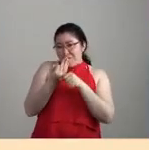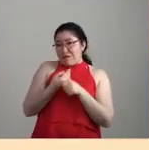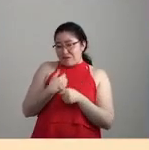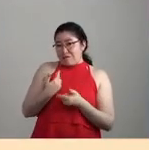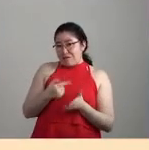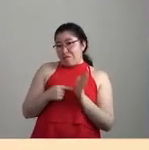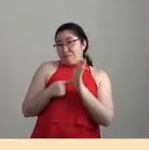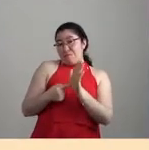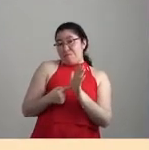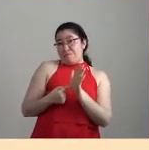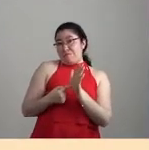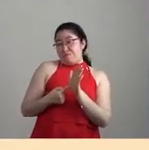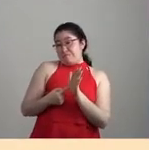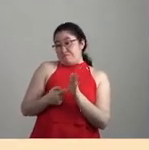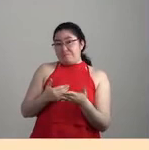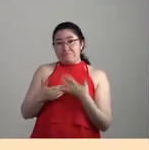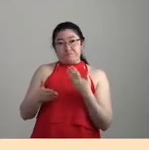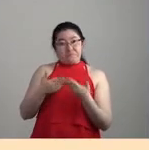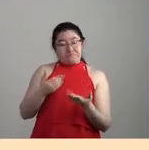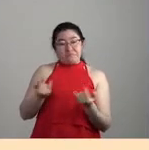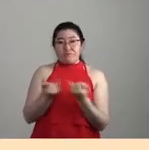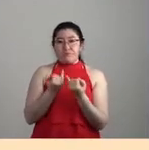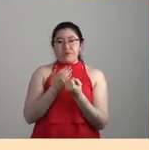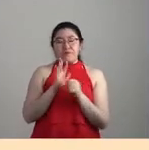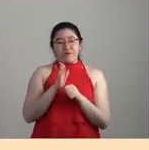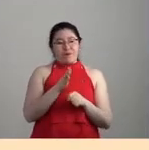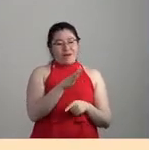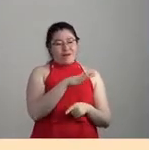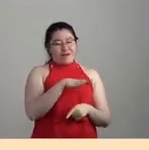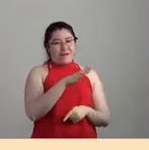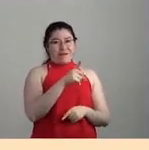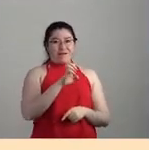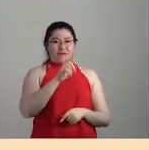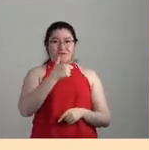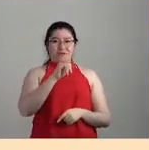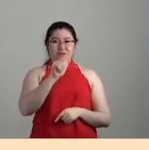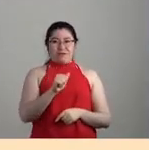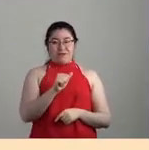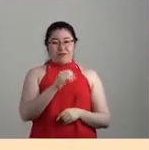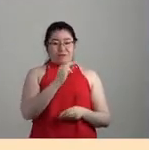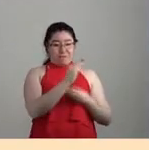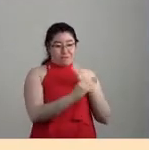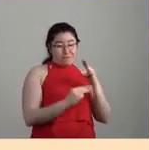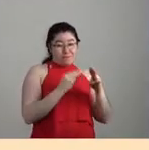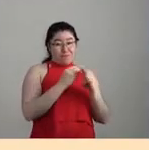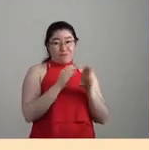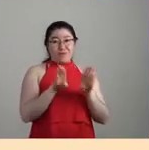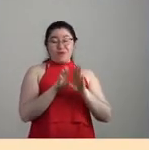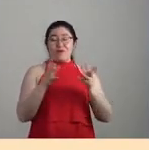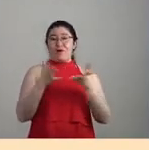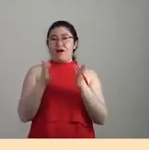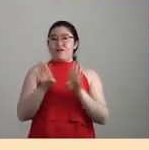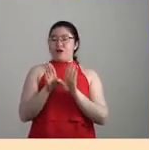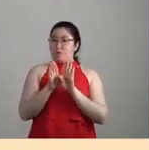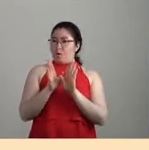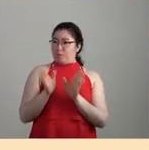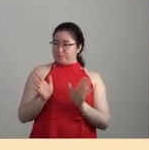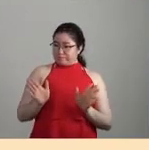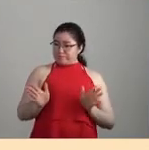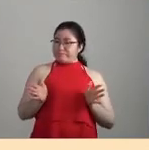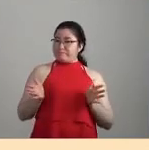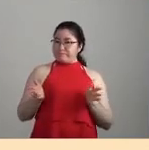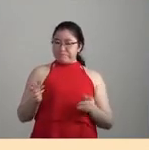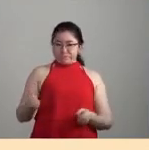Creo que la ecología mundo también pone un acento audaz, que lo hace de manera audaz